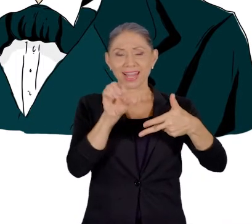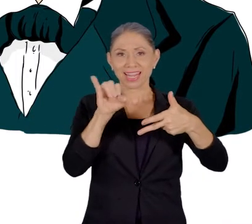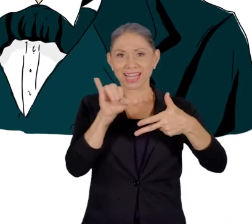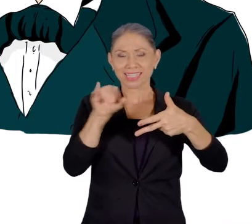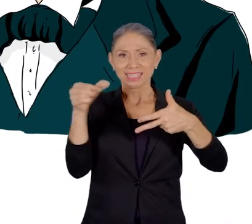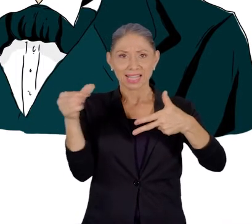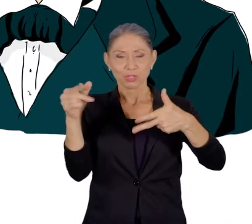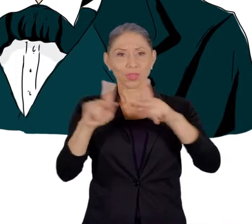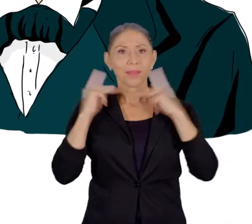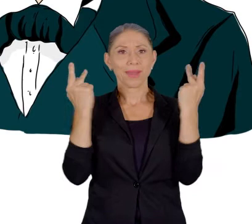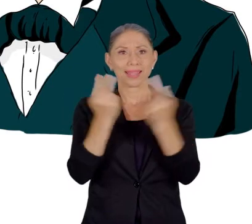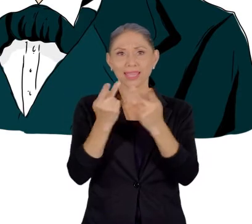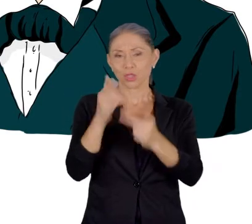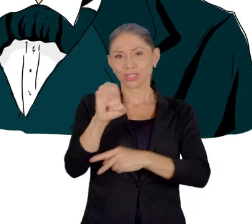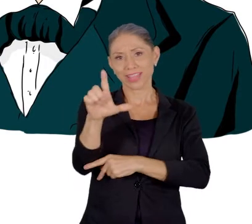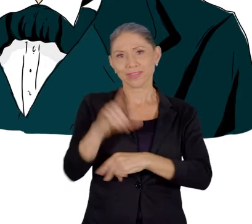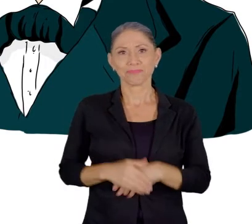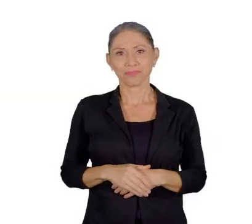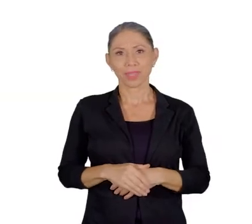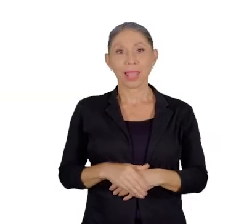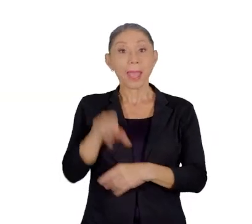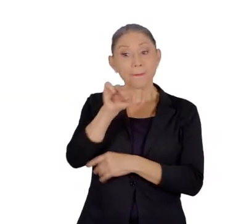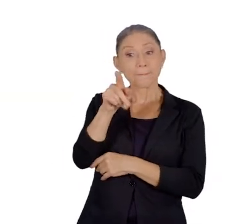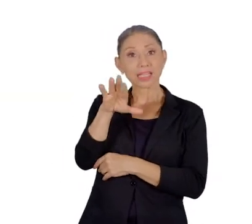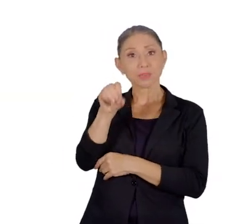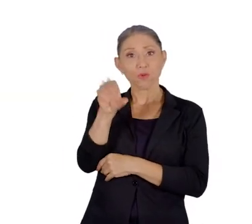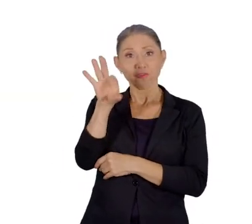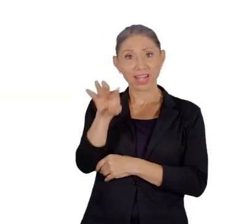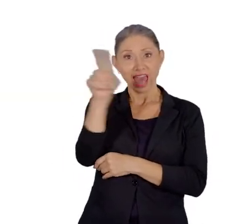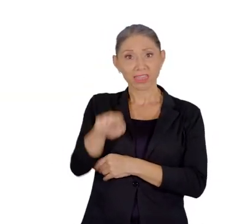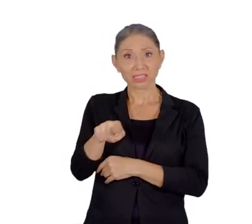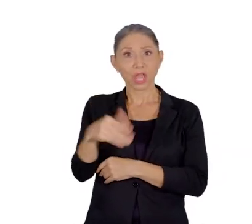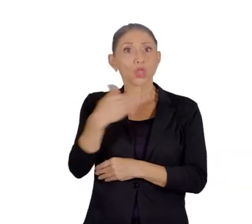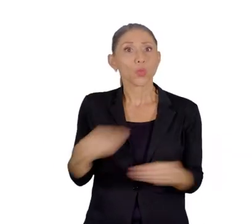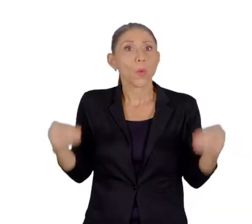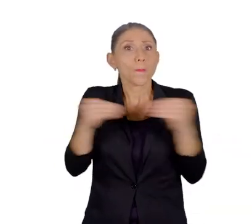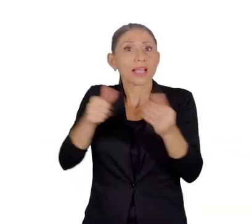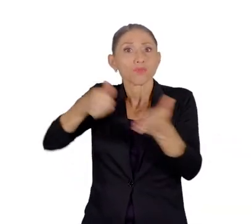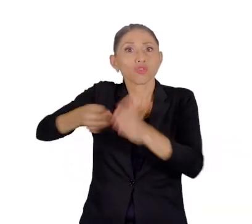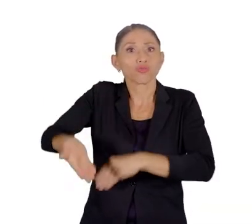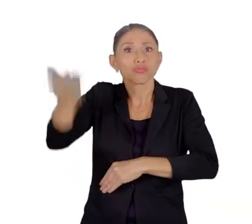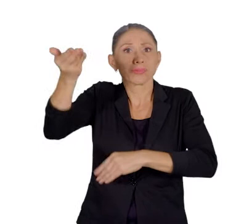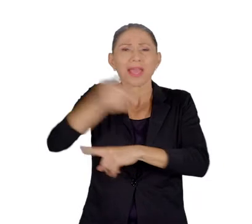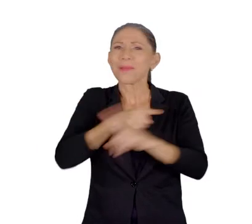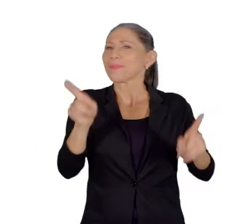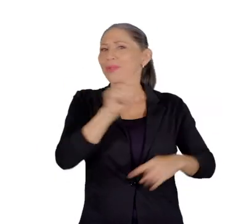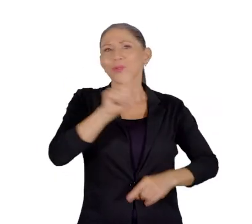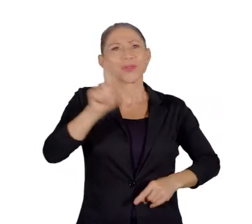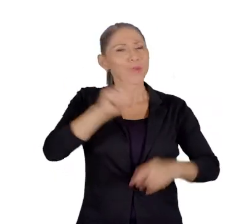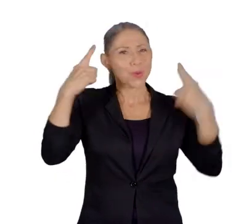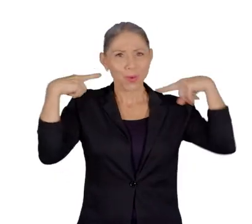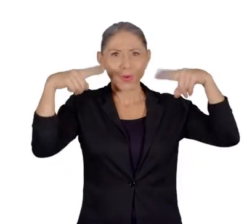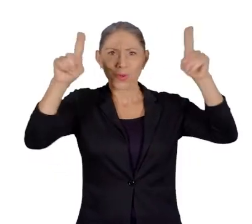Iglesias Castro del Partido Civil. Máximo Fernández obtuvo la votación más alta, pero no alcanzó la mayoría